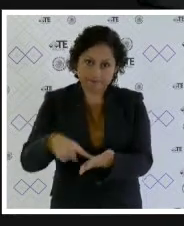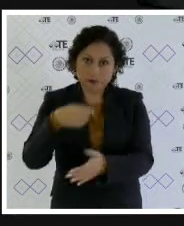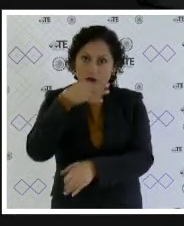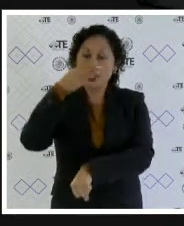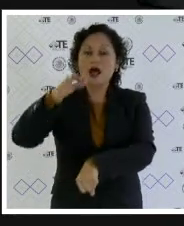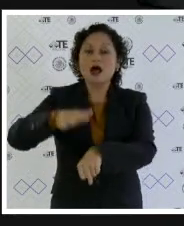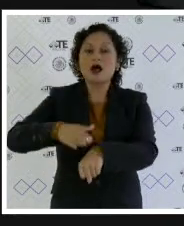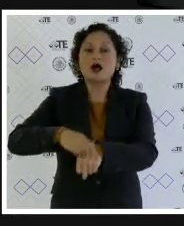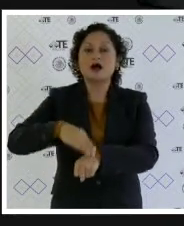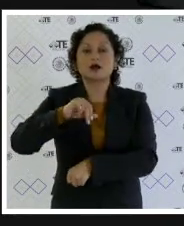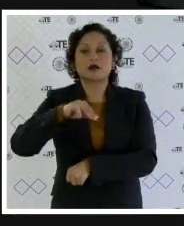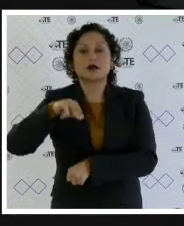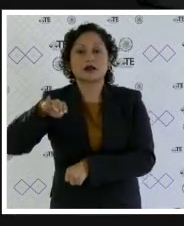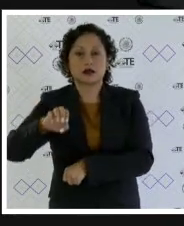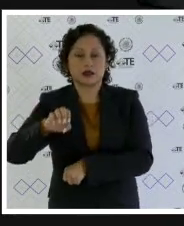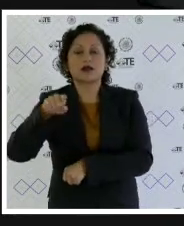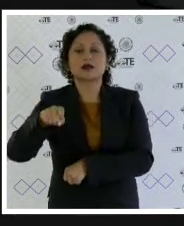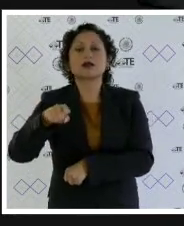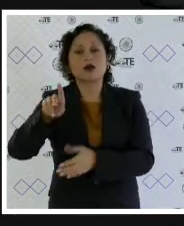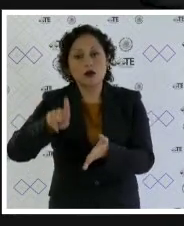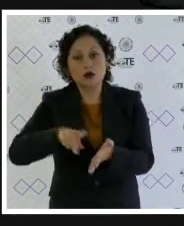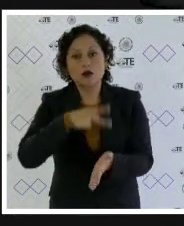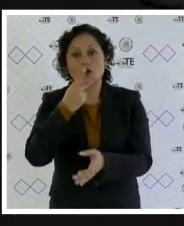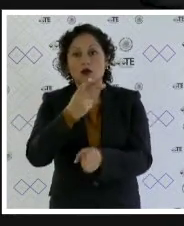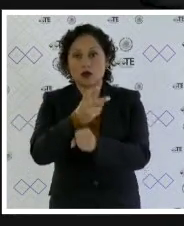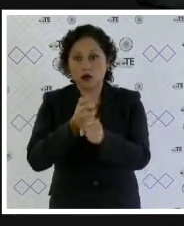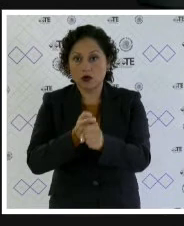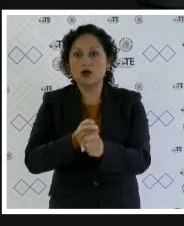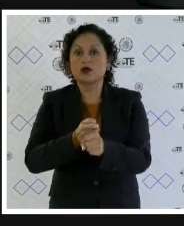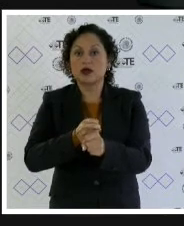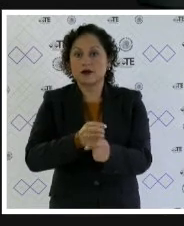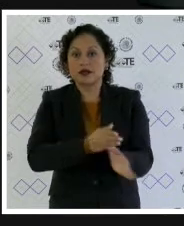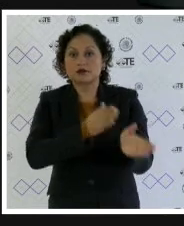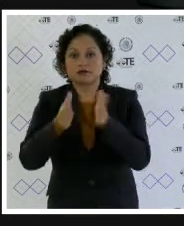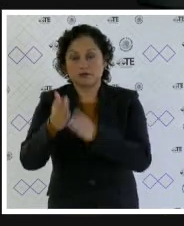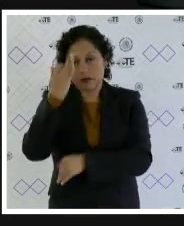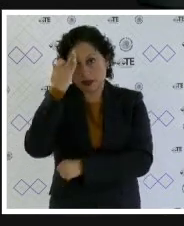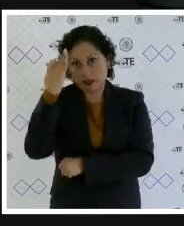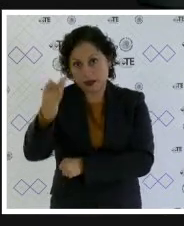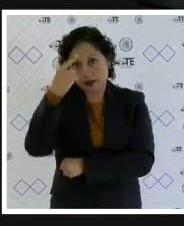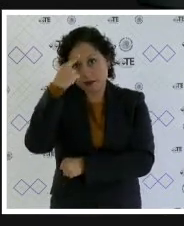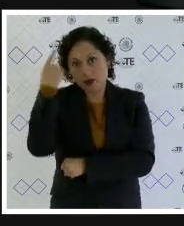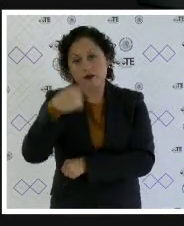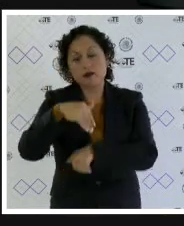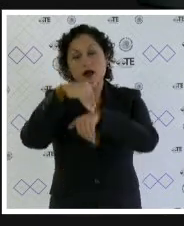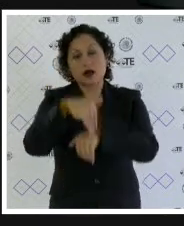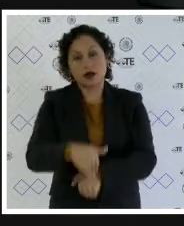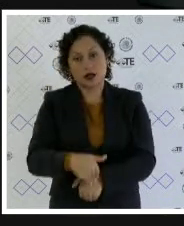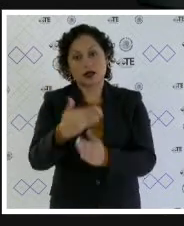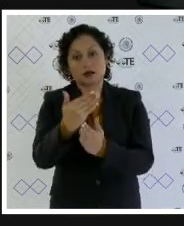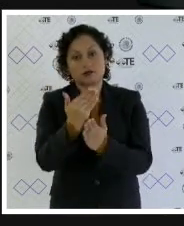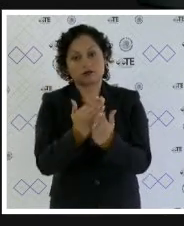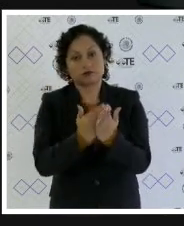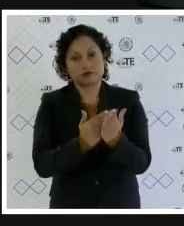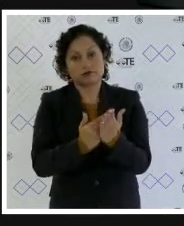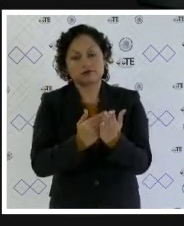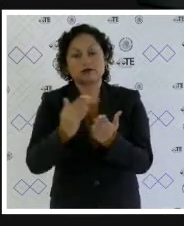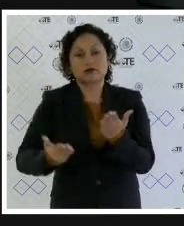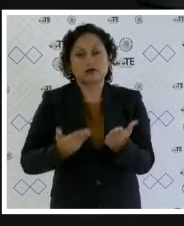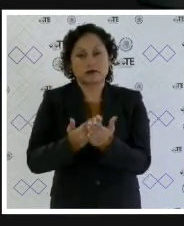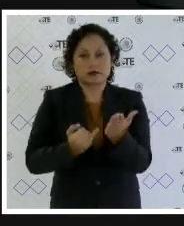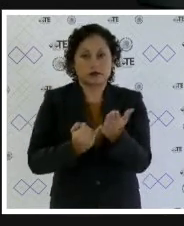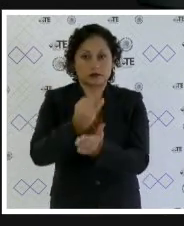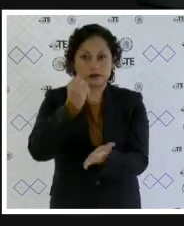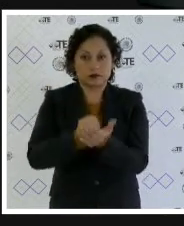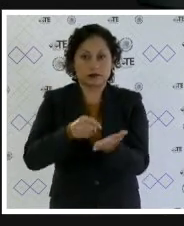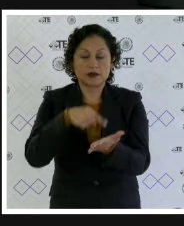electoral emita la convocatoria correspondiente a una jornada electiva extraordinaria conforme a lo que se dispone en la parte considerativa de esta sentencia